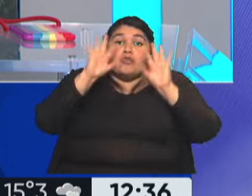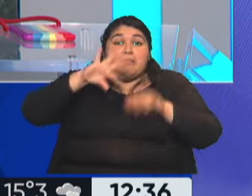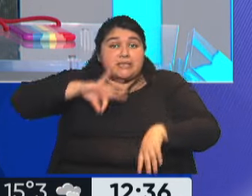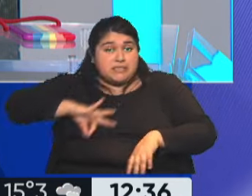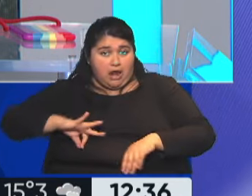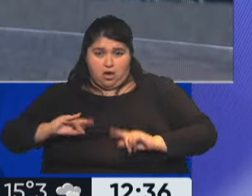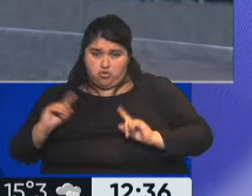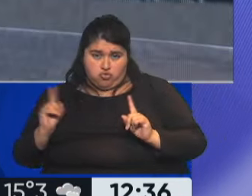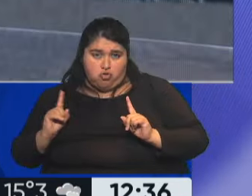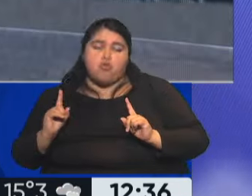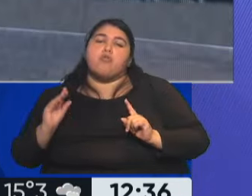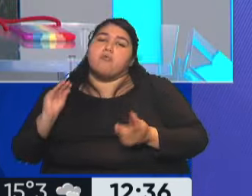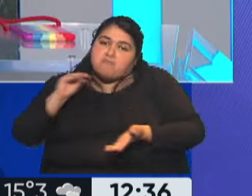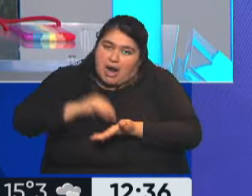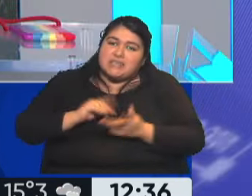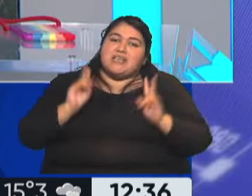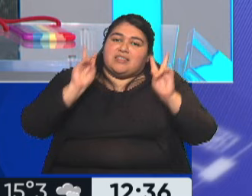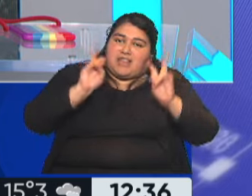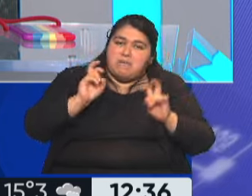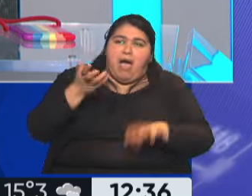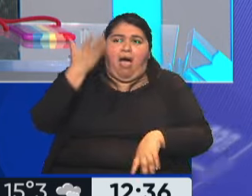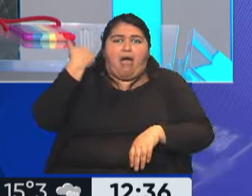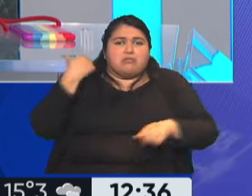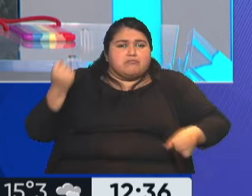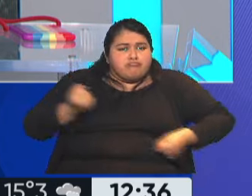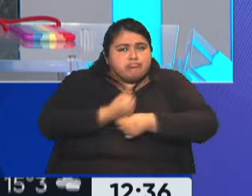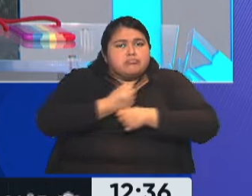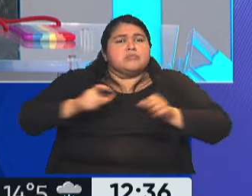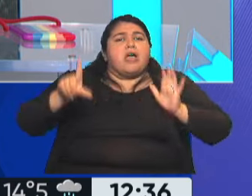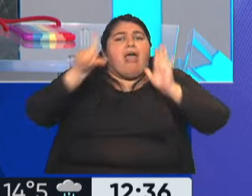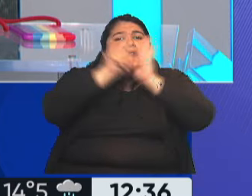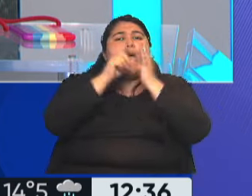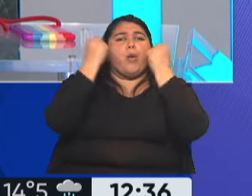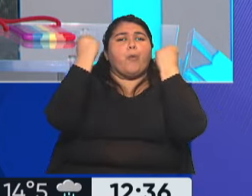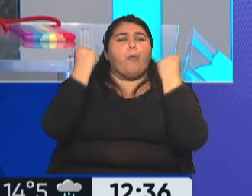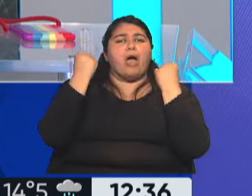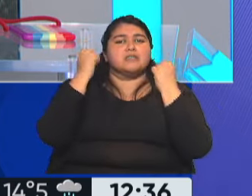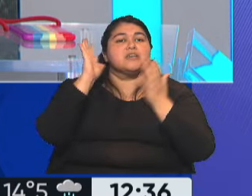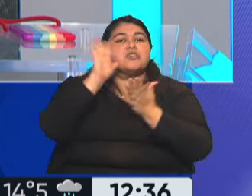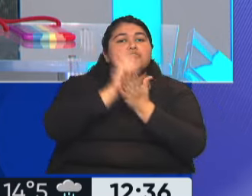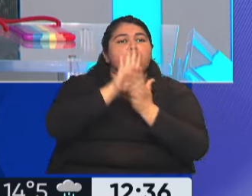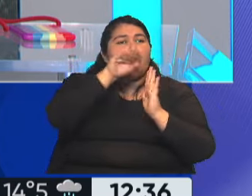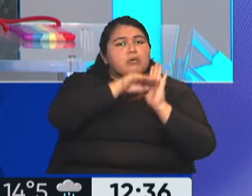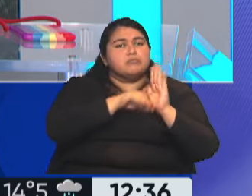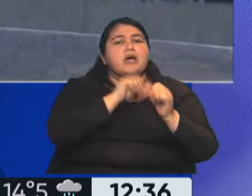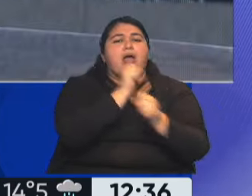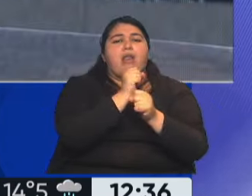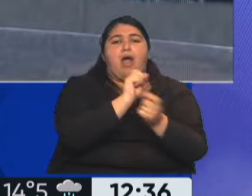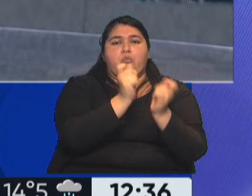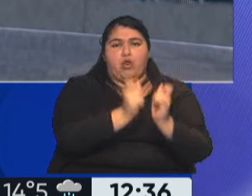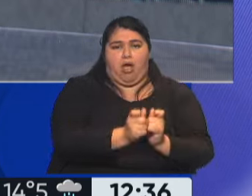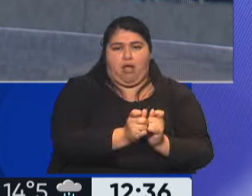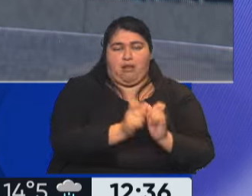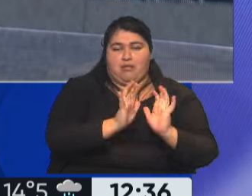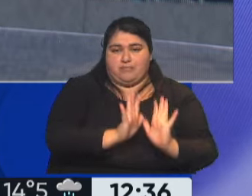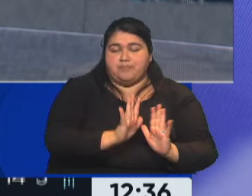también, como decías vos, lo que quedó sancionado dentro de la ley base es como la reforma laboral. Y consultarte, Jimé, porque en